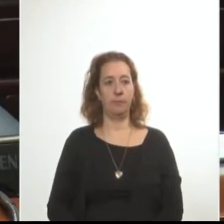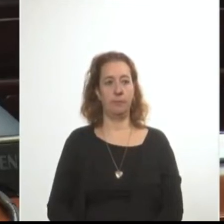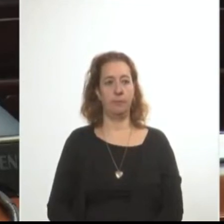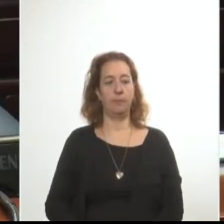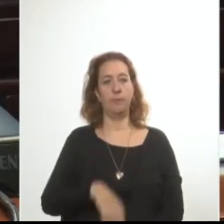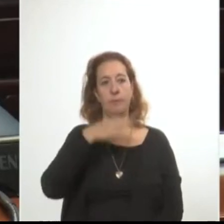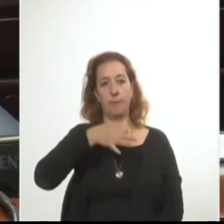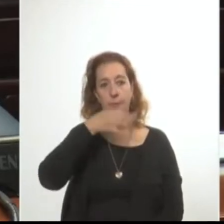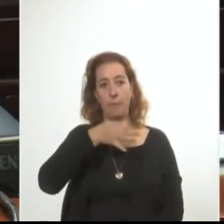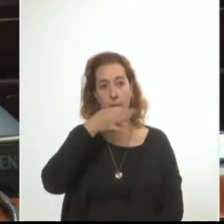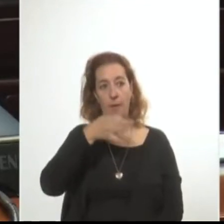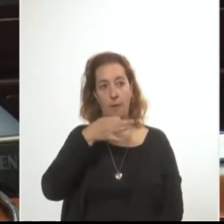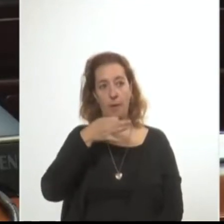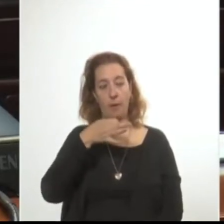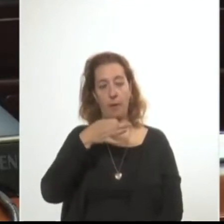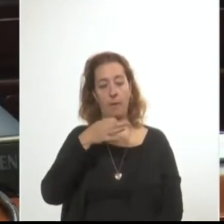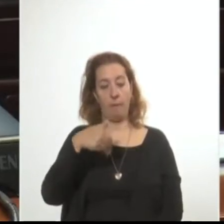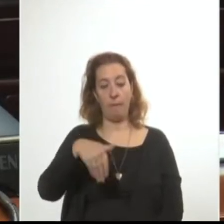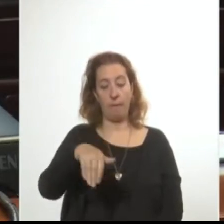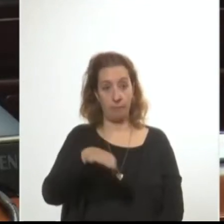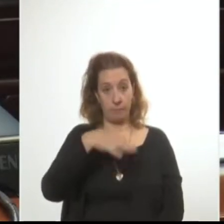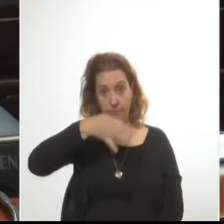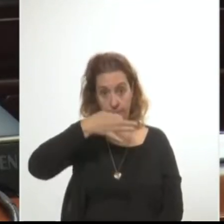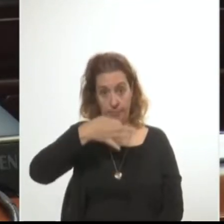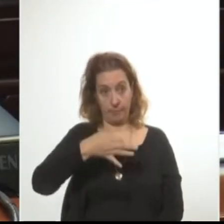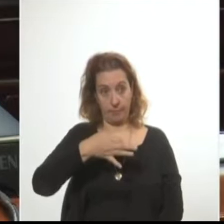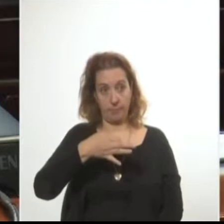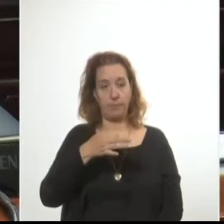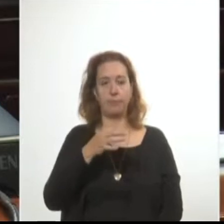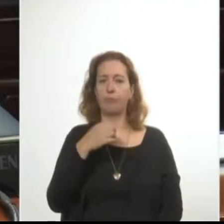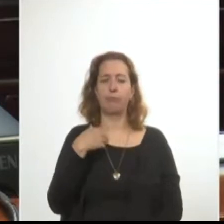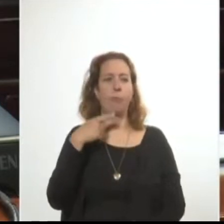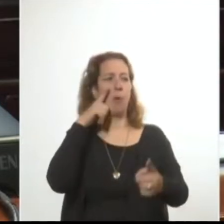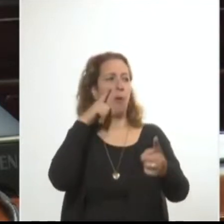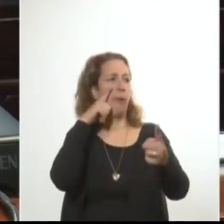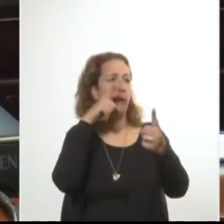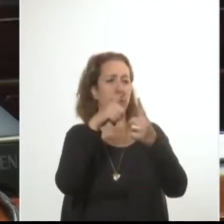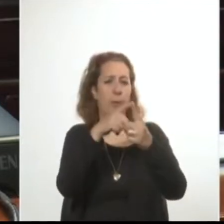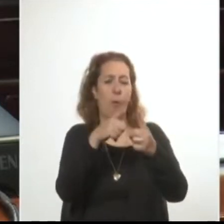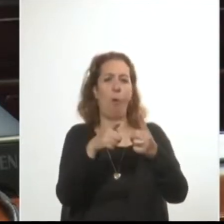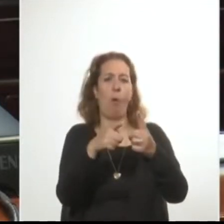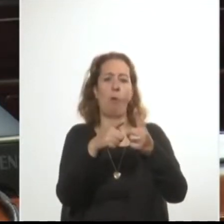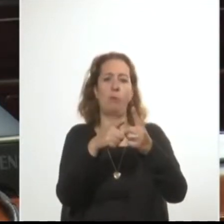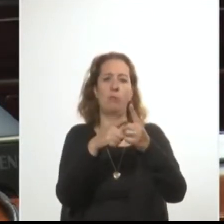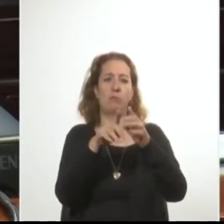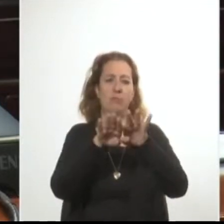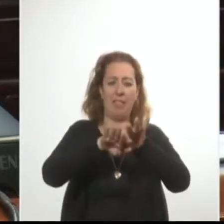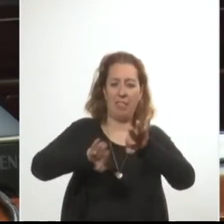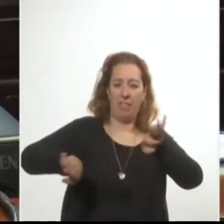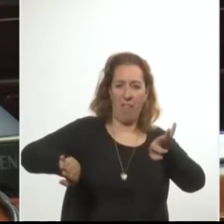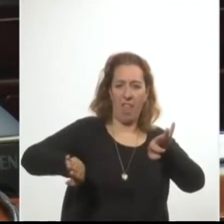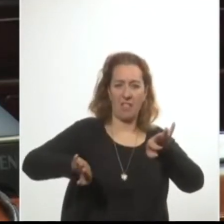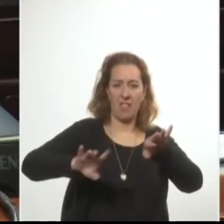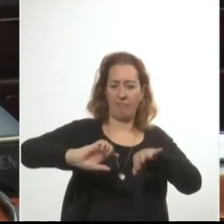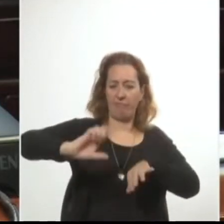que a continuación voy a decir no buscan profundizar diferencias entre uruguayos,